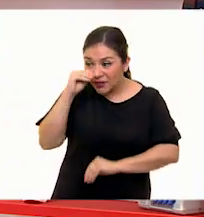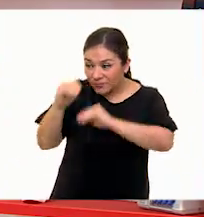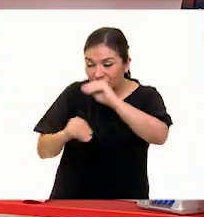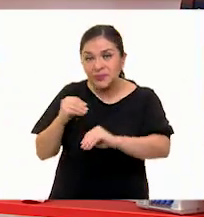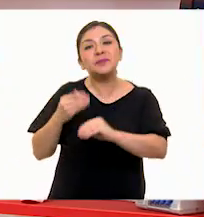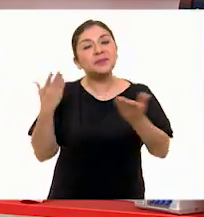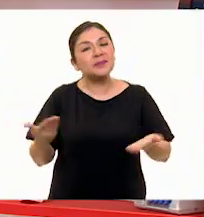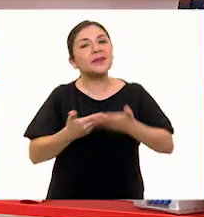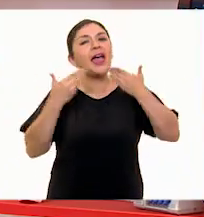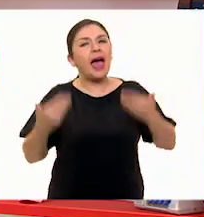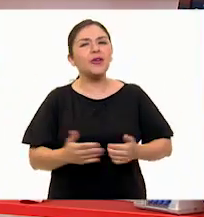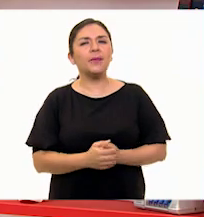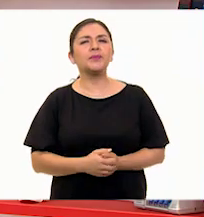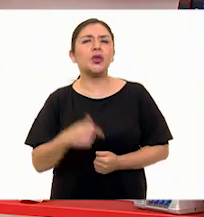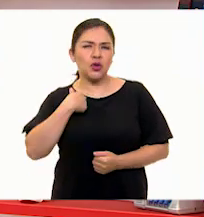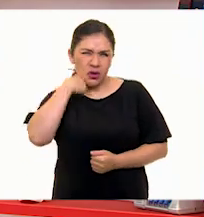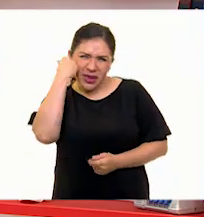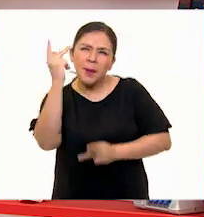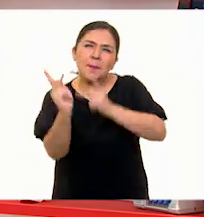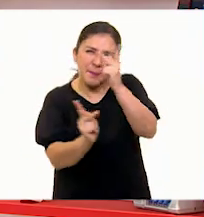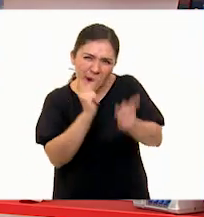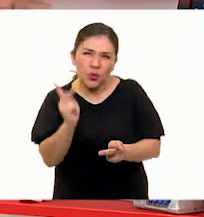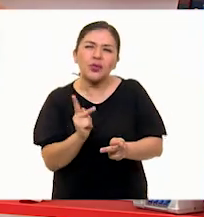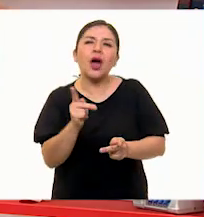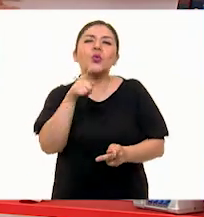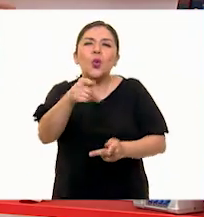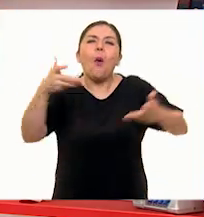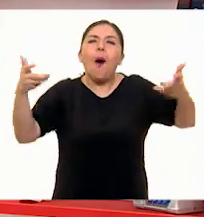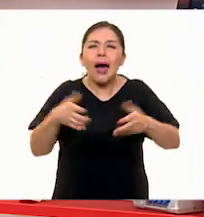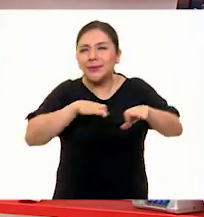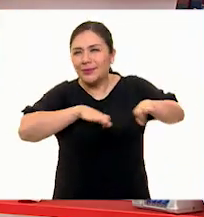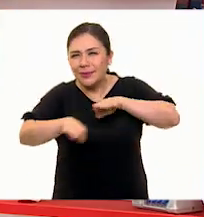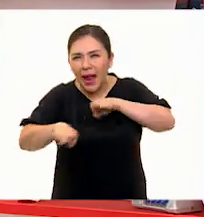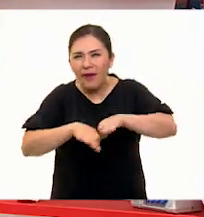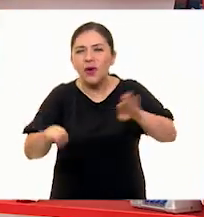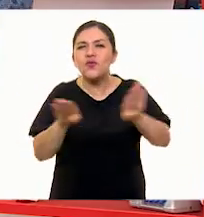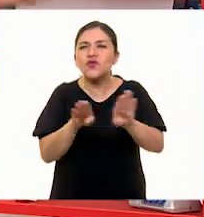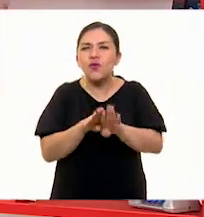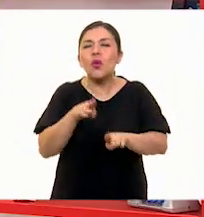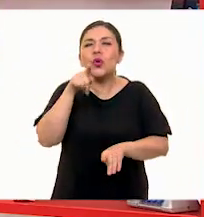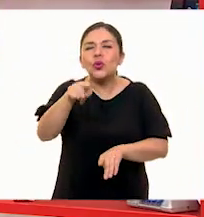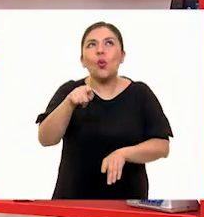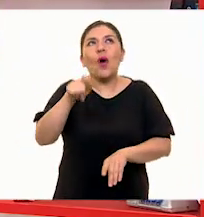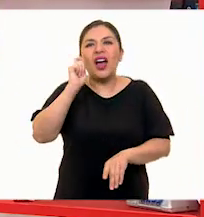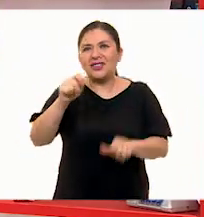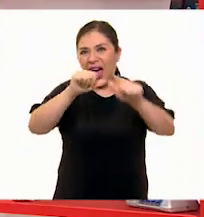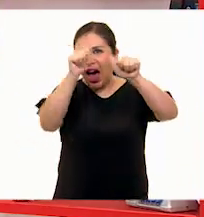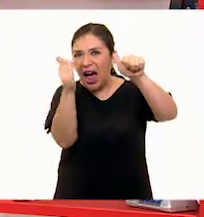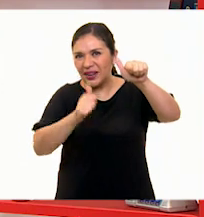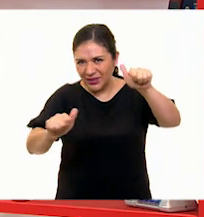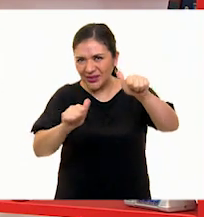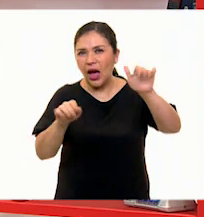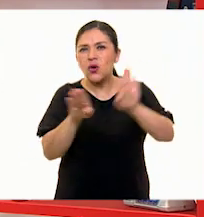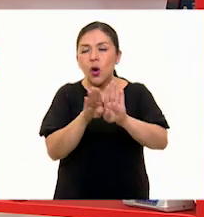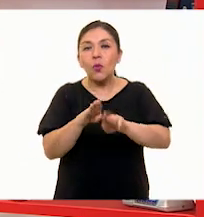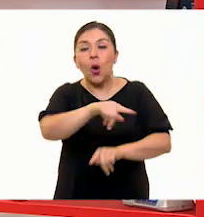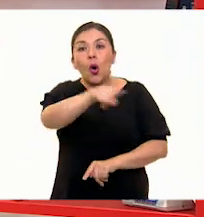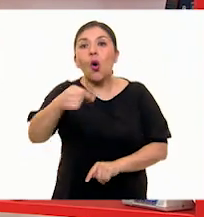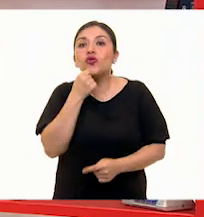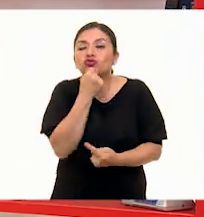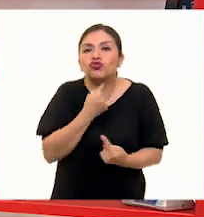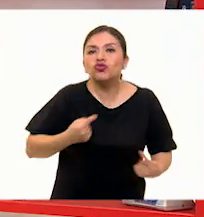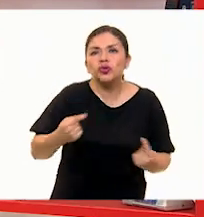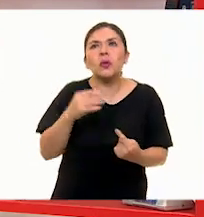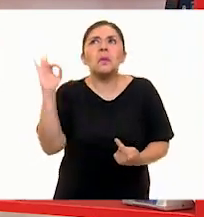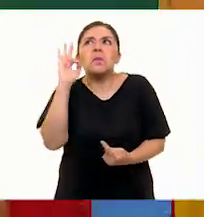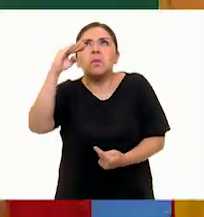Ahora, Galo Escultor, yo te quiero hacer unas preguntas sobre tu qué hacer. Claro. Sobre este ser artista, ser escultor para que nuestros niños y niñas